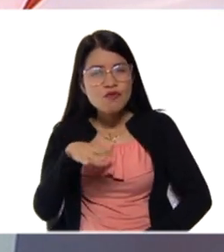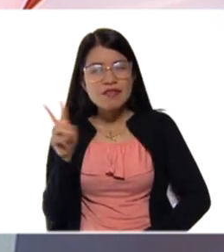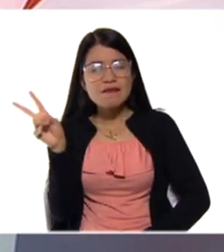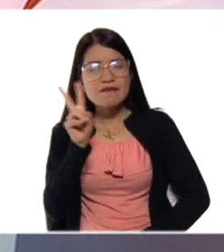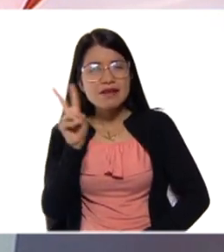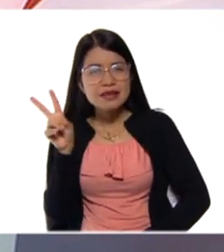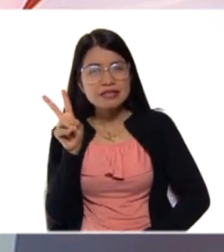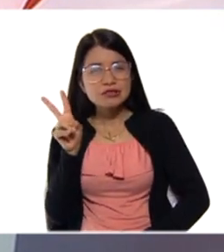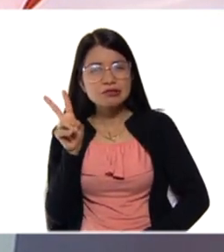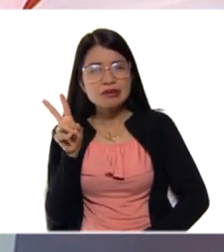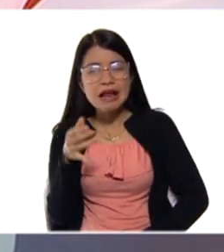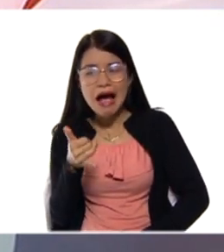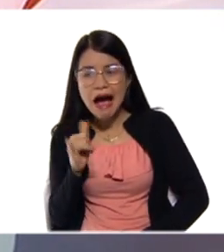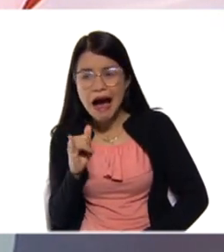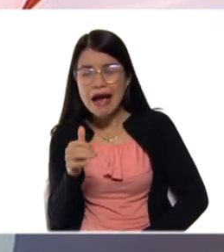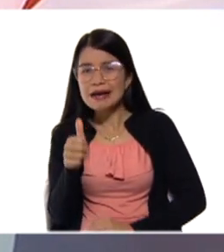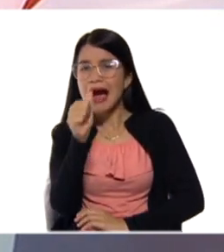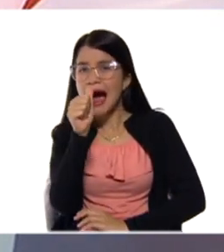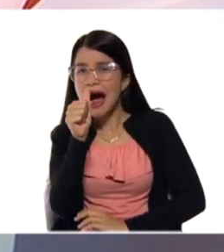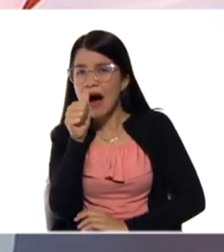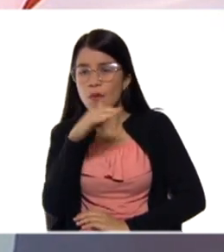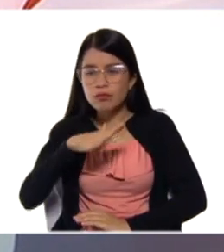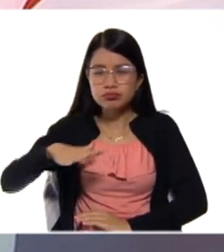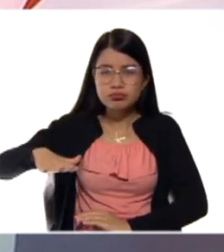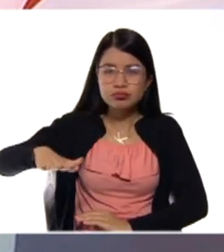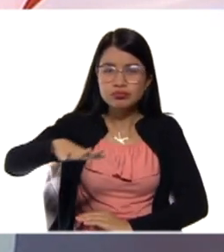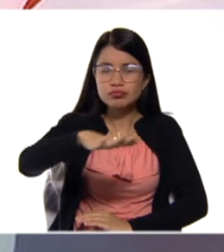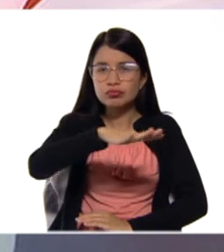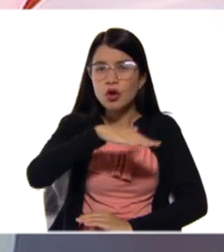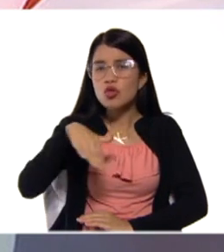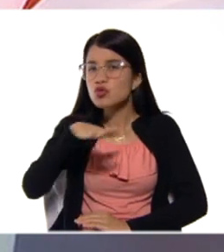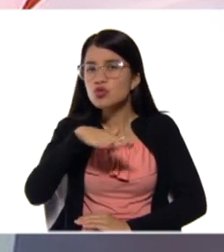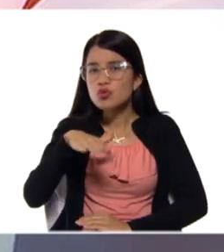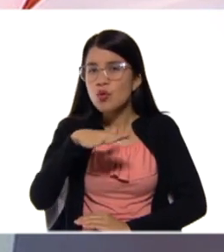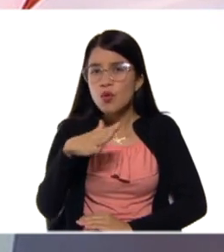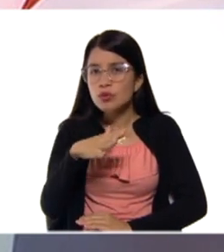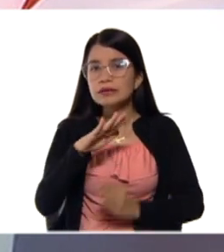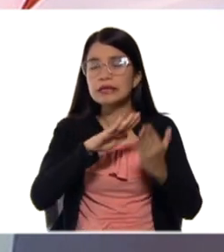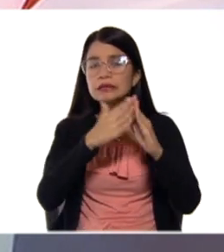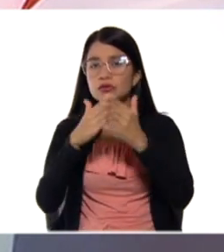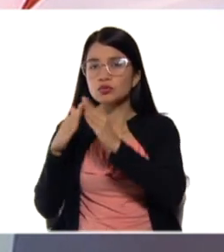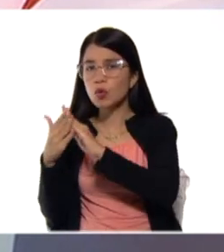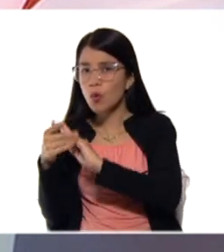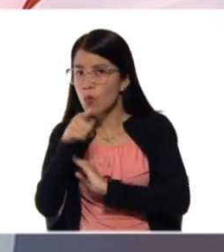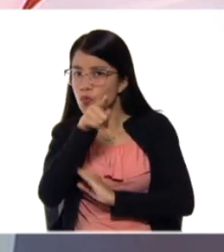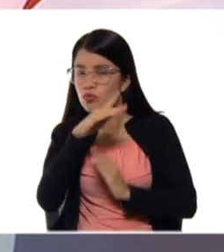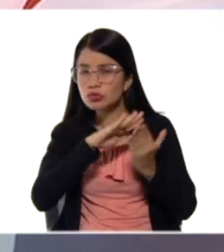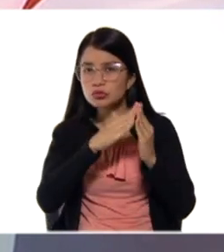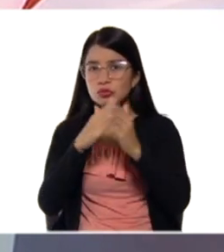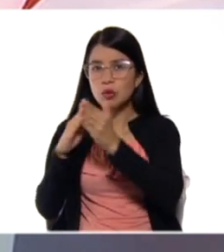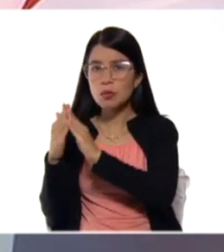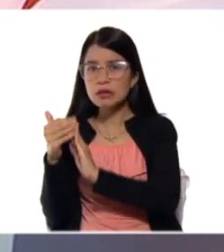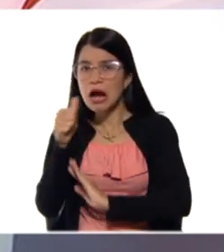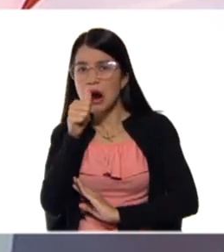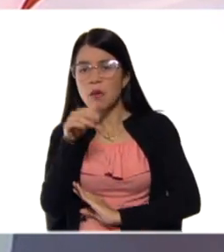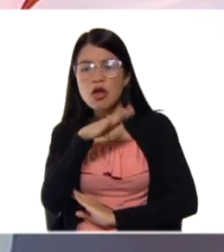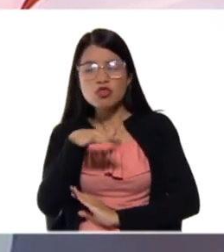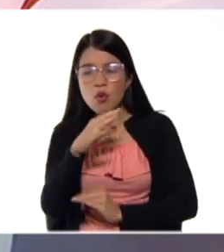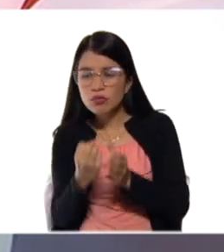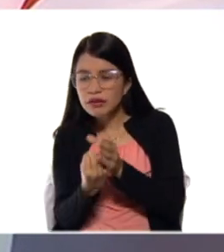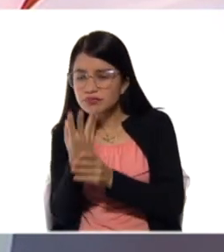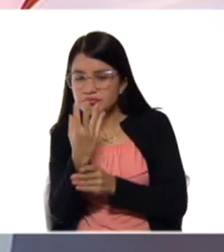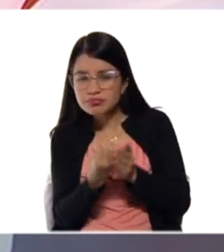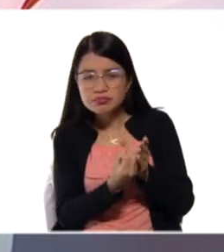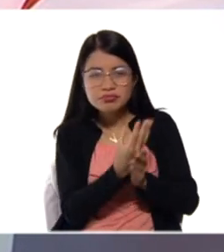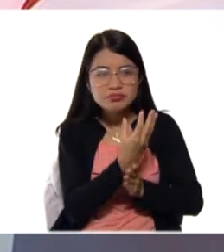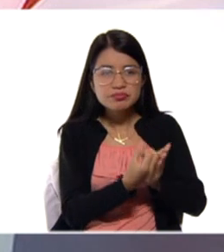que están en nuestra localidad? ¿De dónde viene el agua en nuestra localidad? Profe de la tubería, ajá, pero